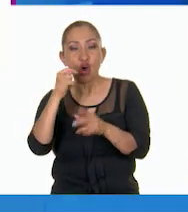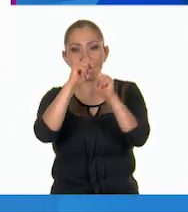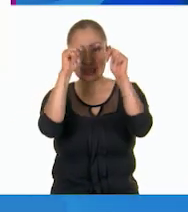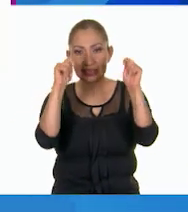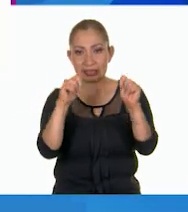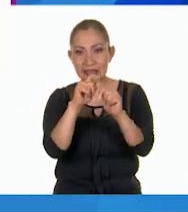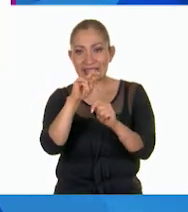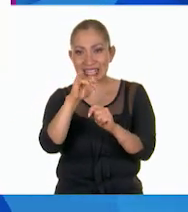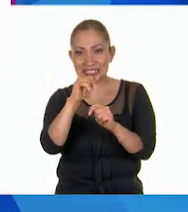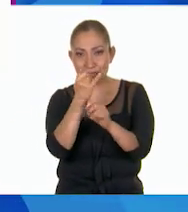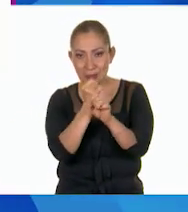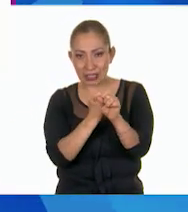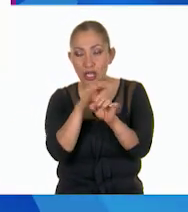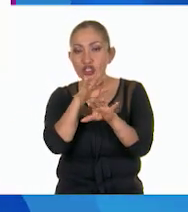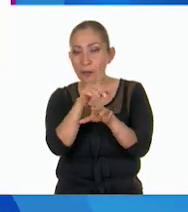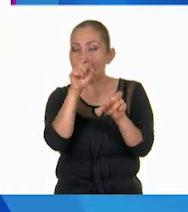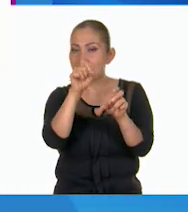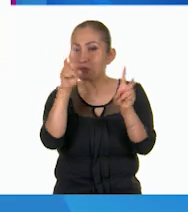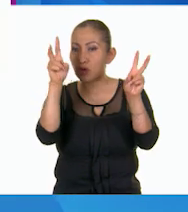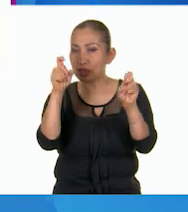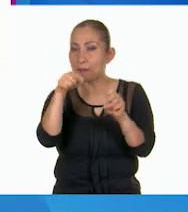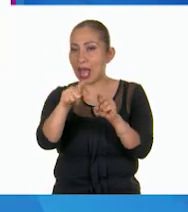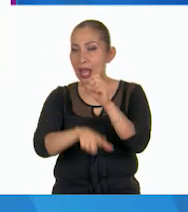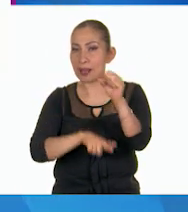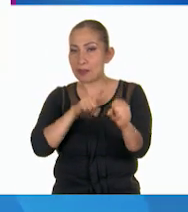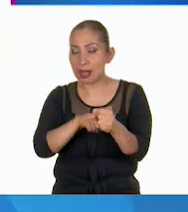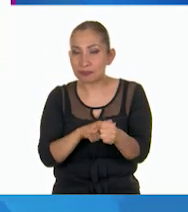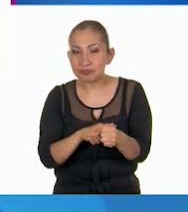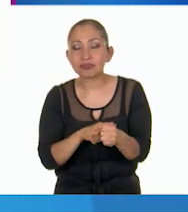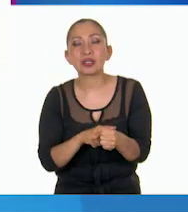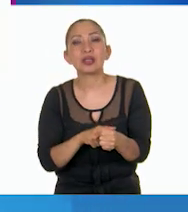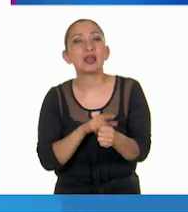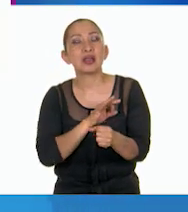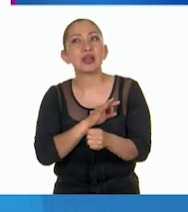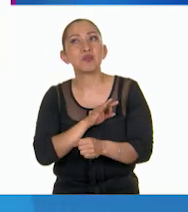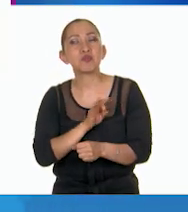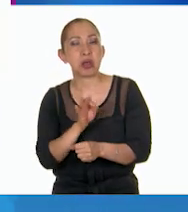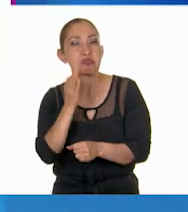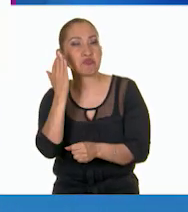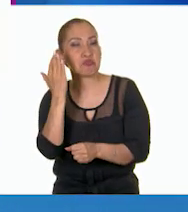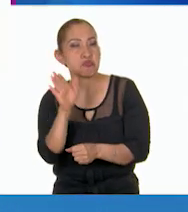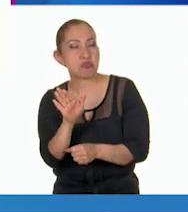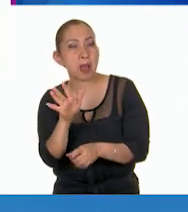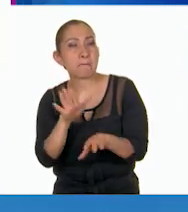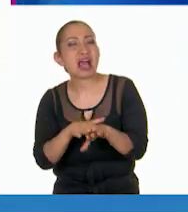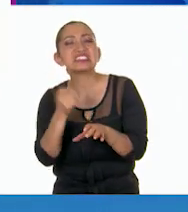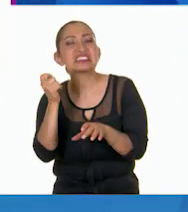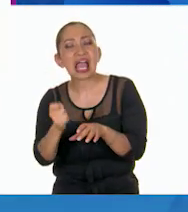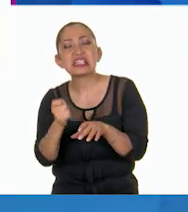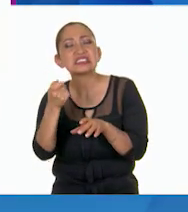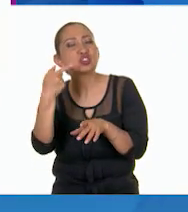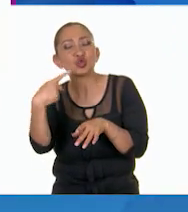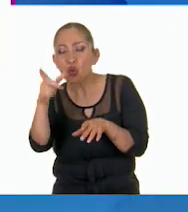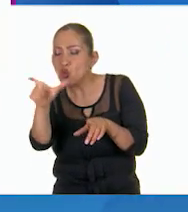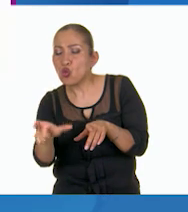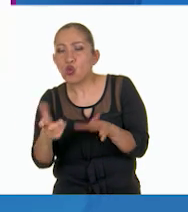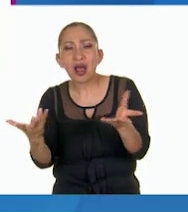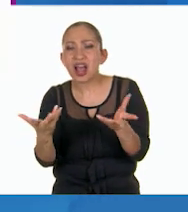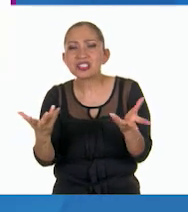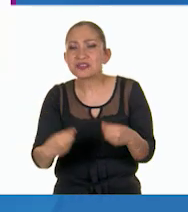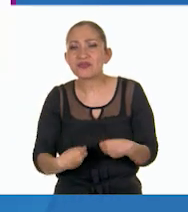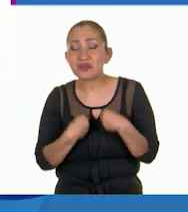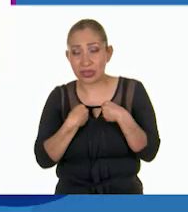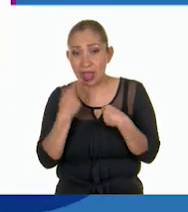investigación relacionada a estos animales y poder saber más acerca de su comportamiento.